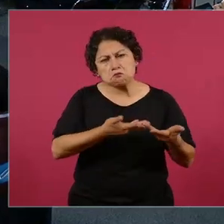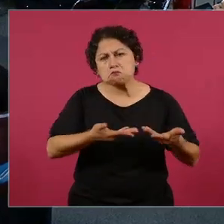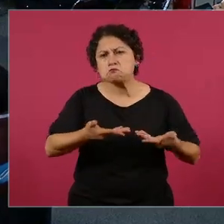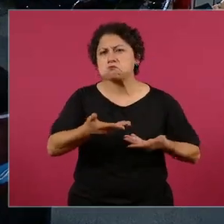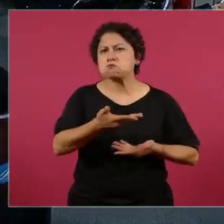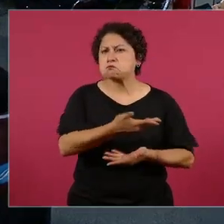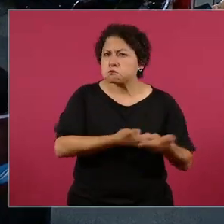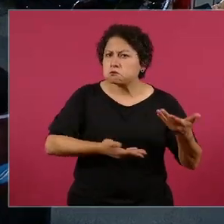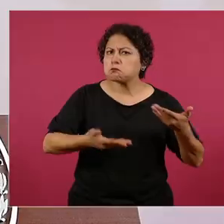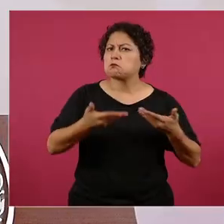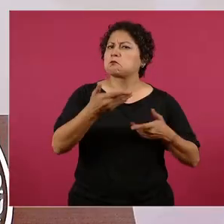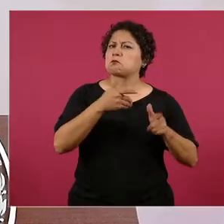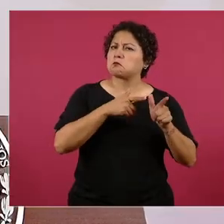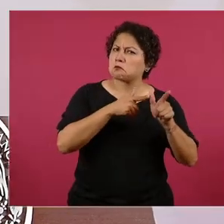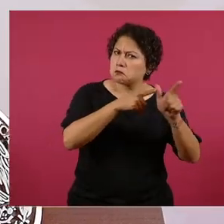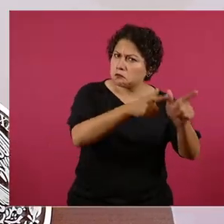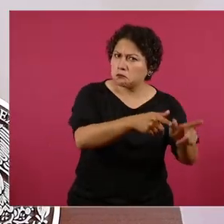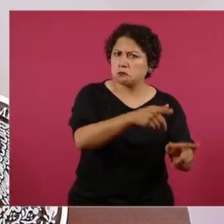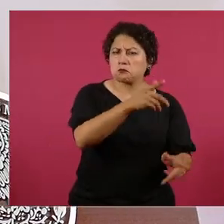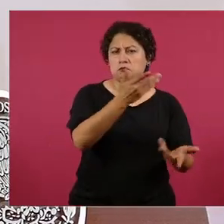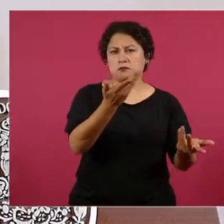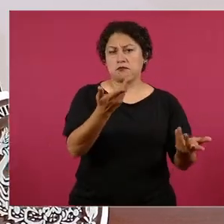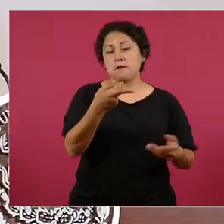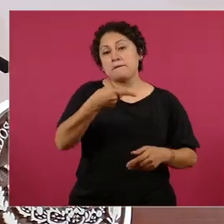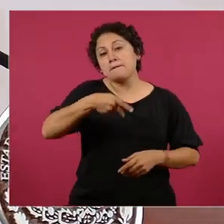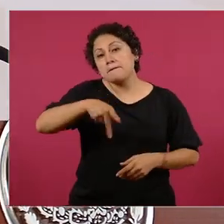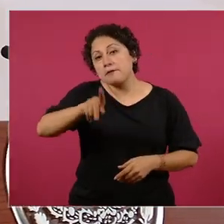ojalá y haya de parte de ellos